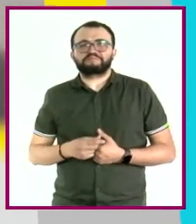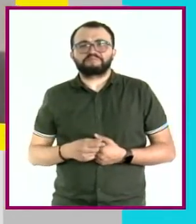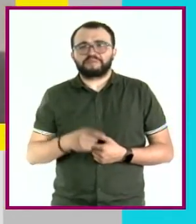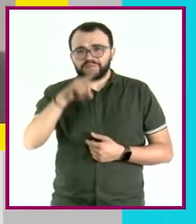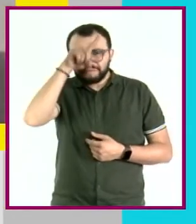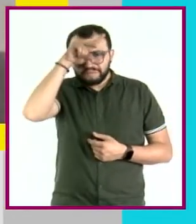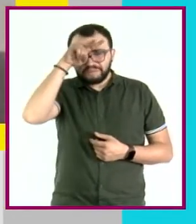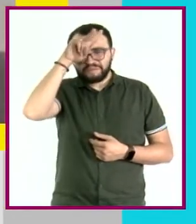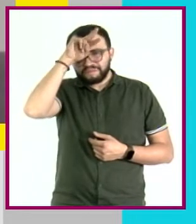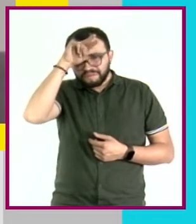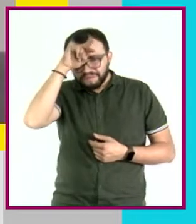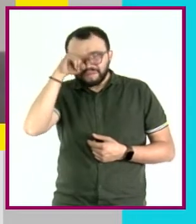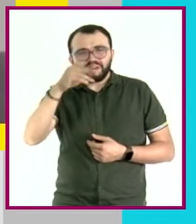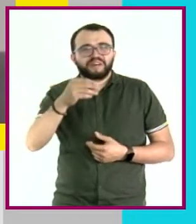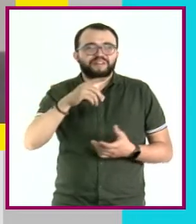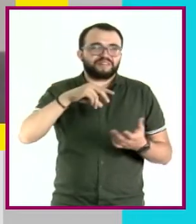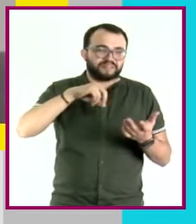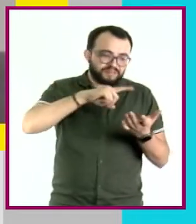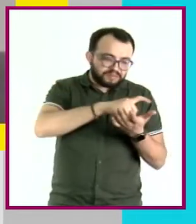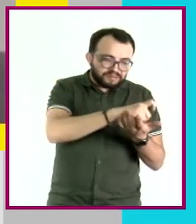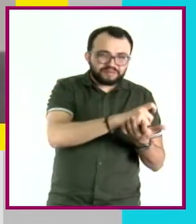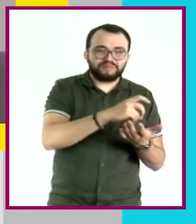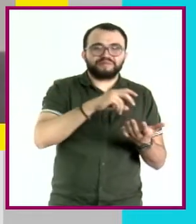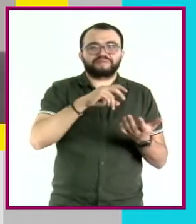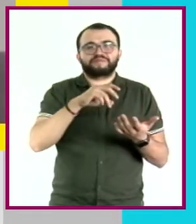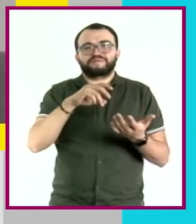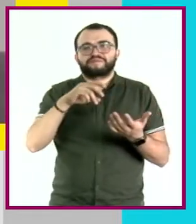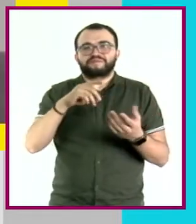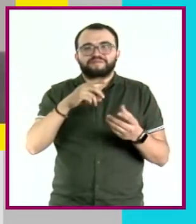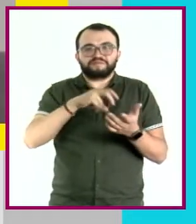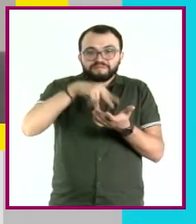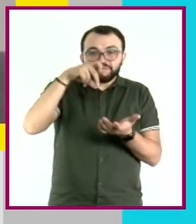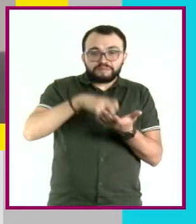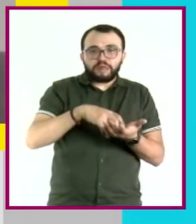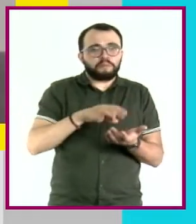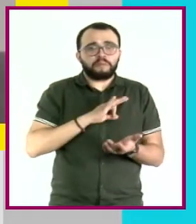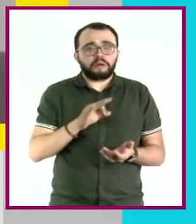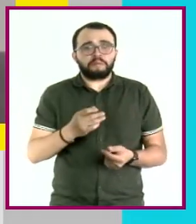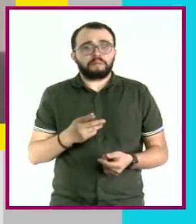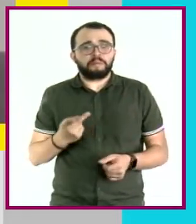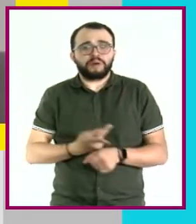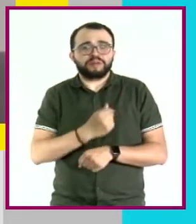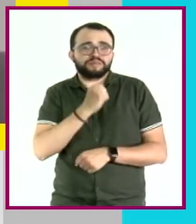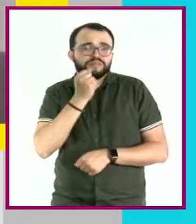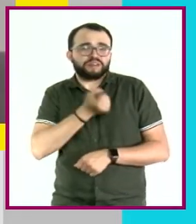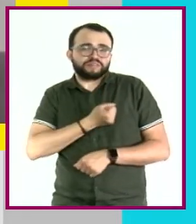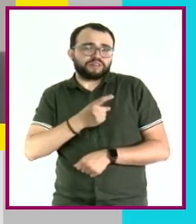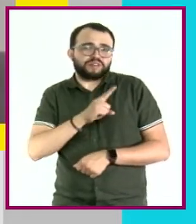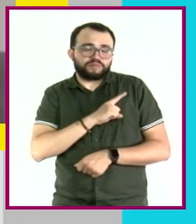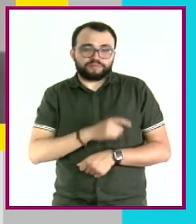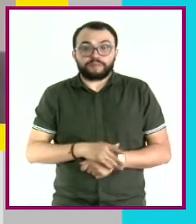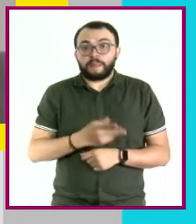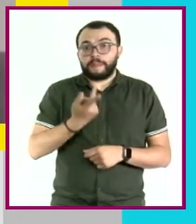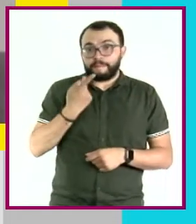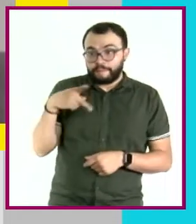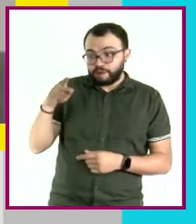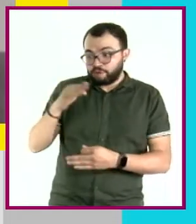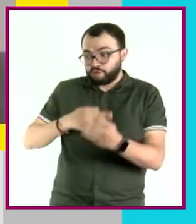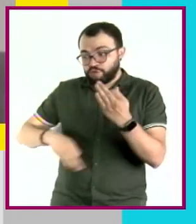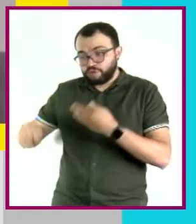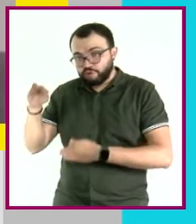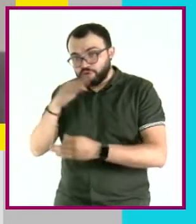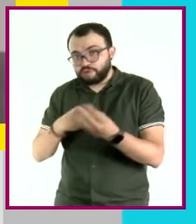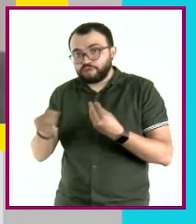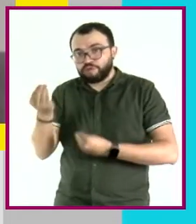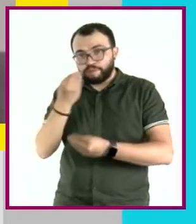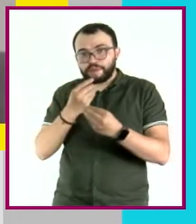se pueden consumir sin efectos dañinos para la salud. Sin embargo, como todo alimento, debemos asegurar que se